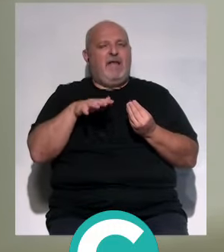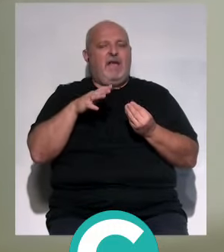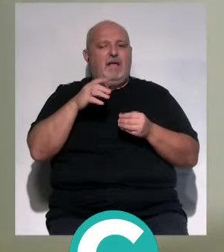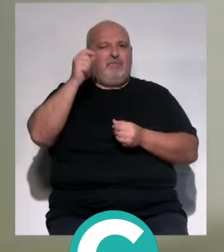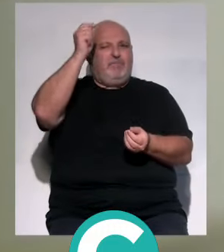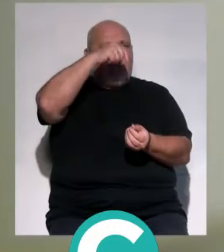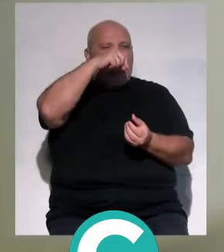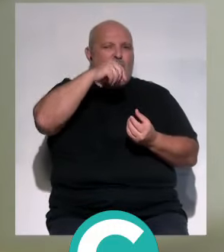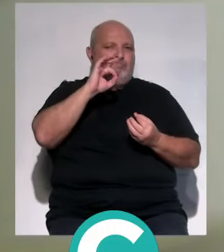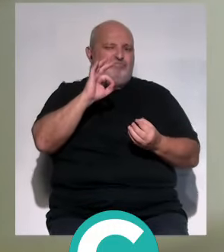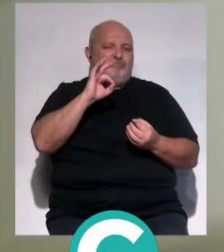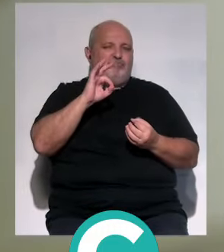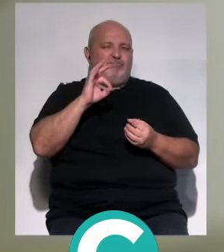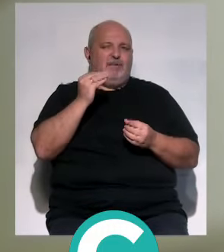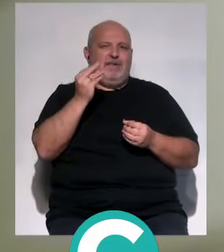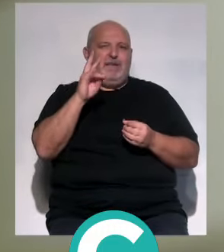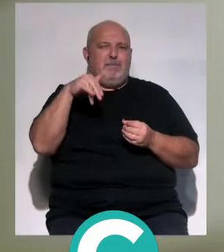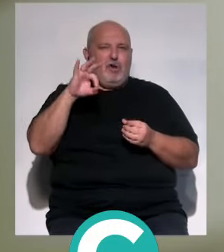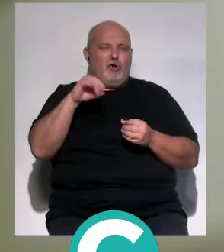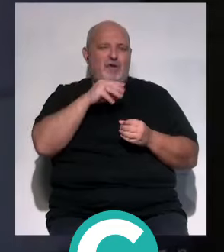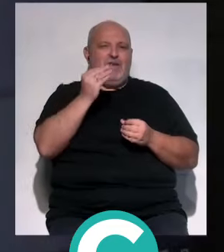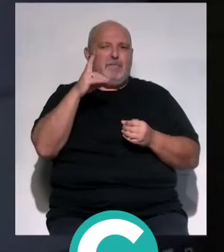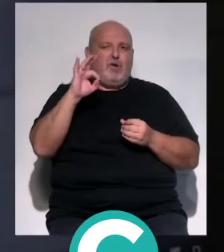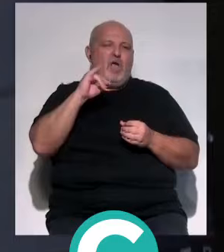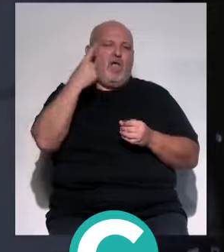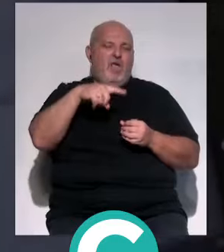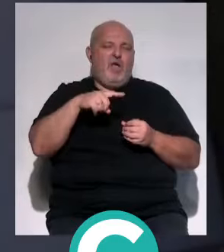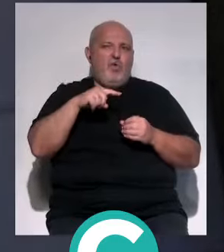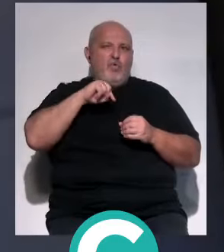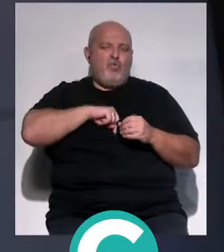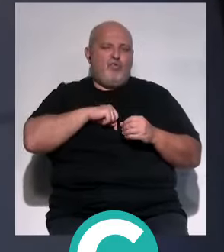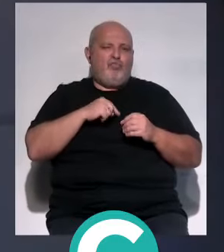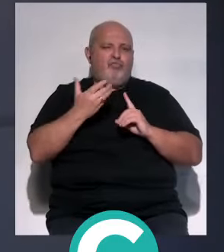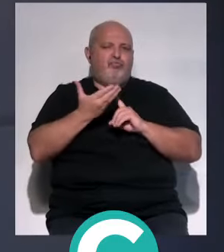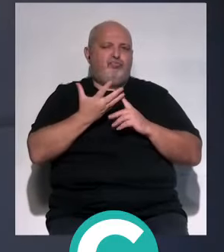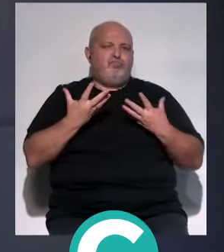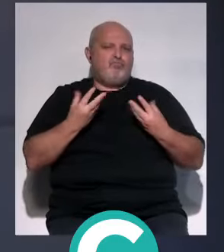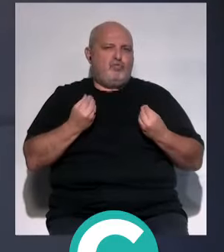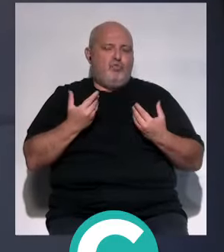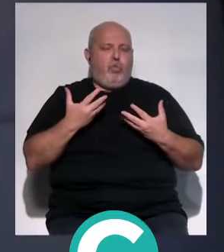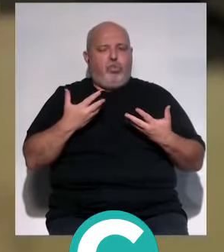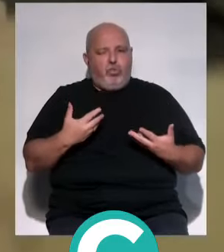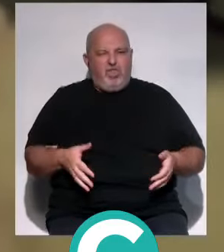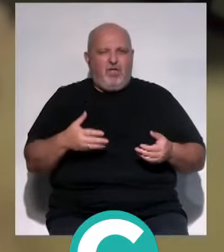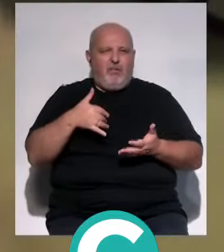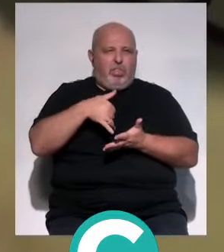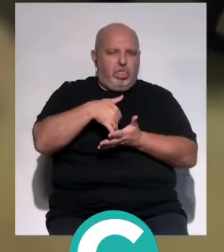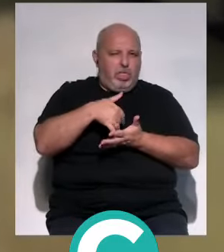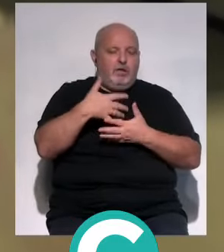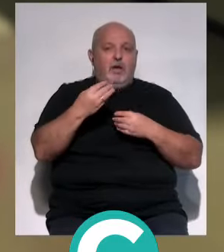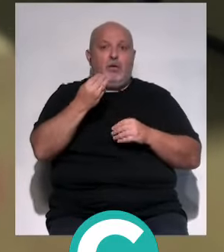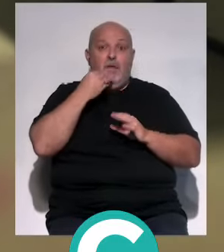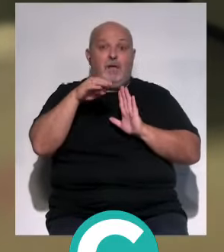quimio, que es el tratamiento más frecuente, la quimio tiene unos efectos devastadores. Entonces, el mantener una alimentación